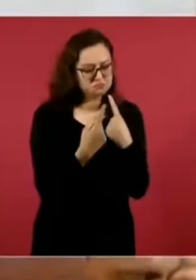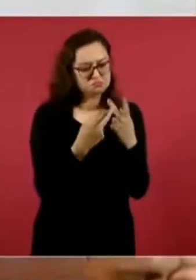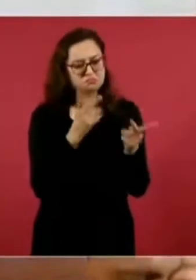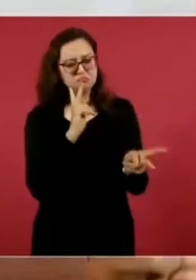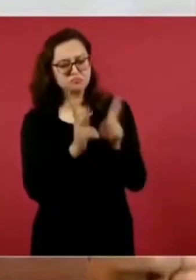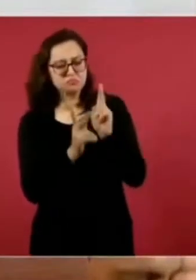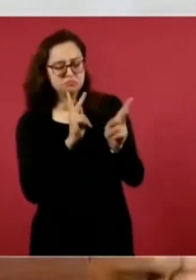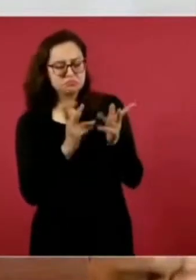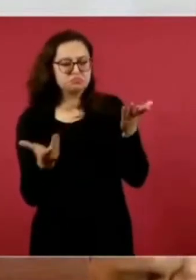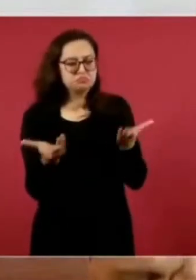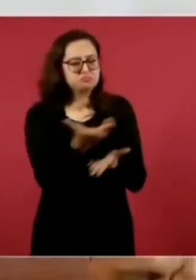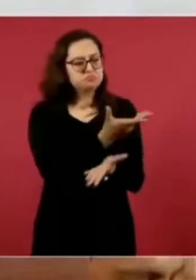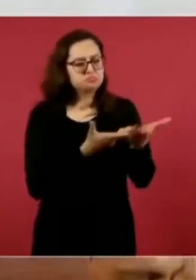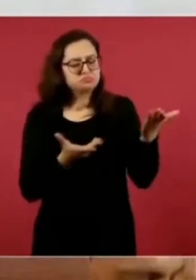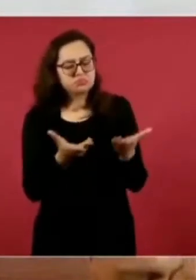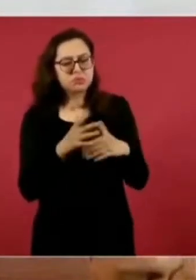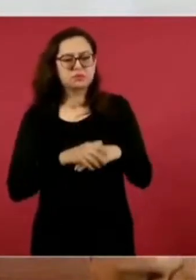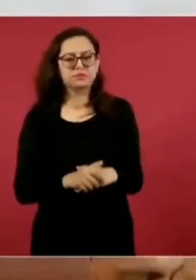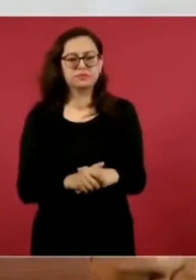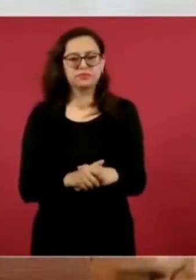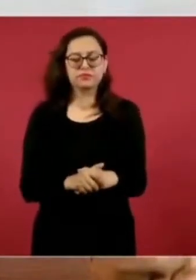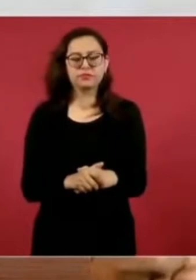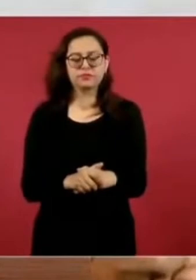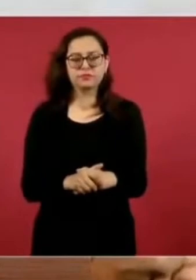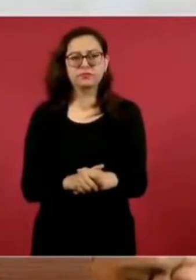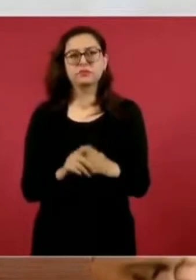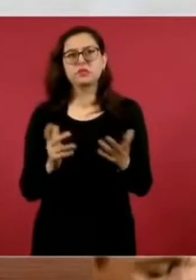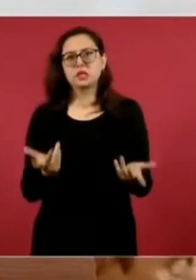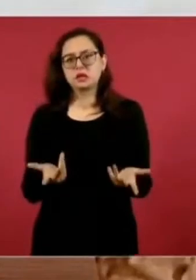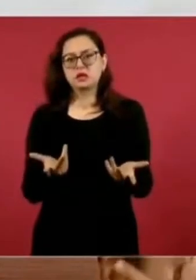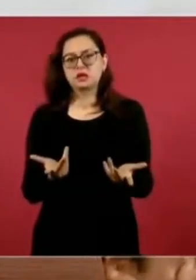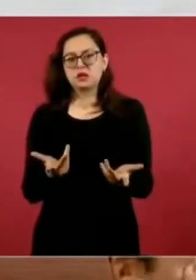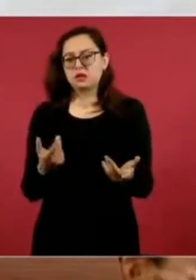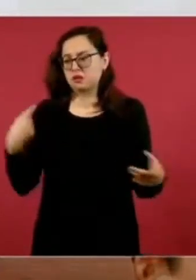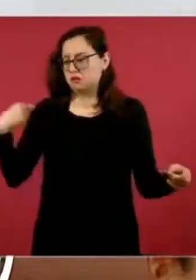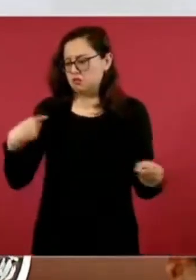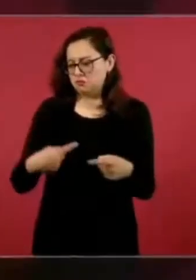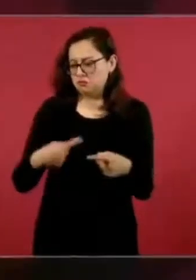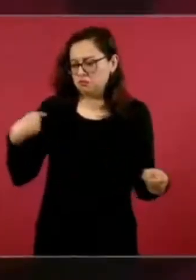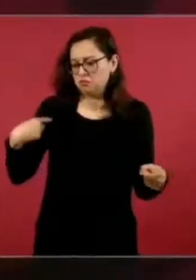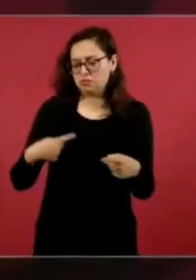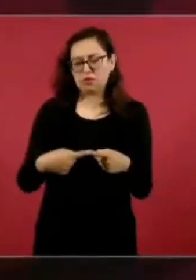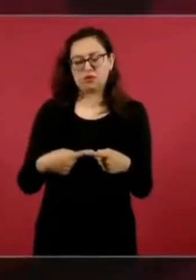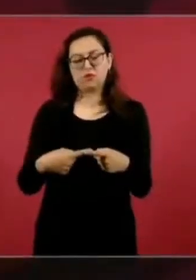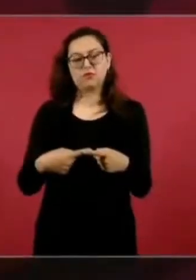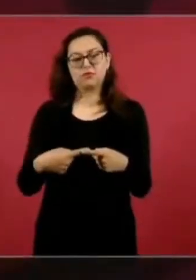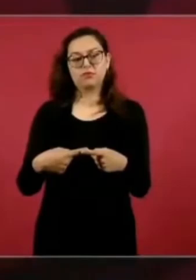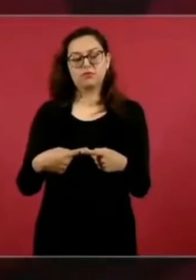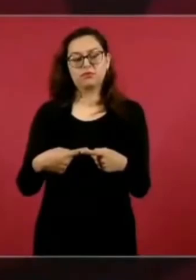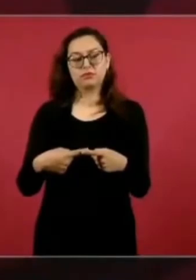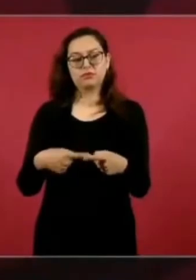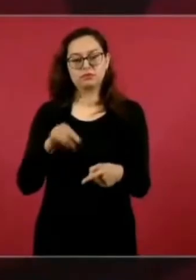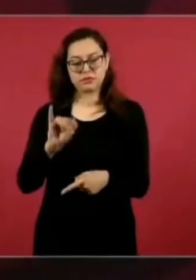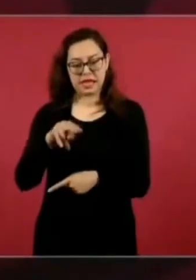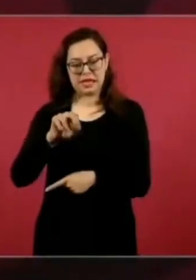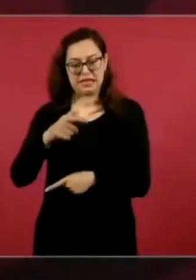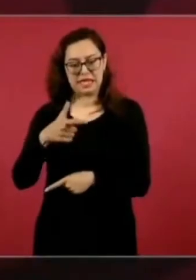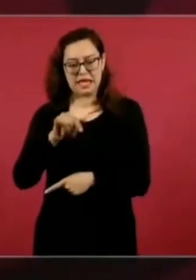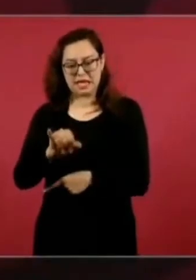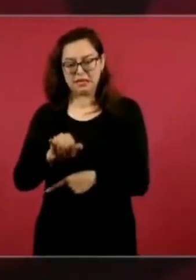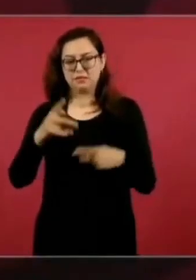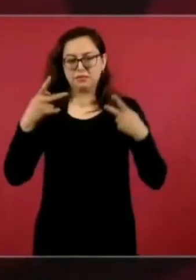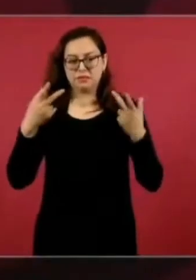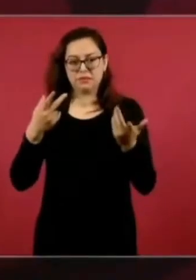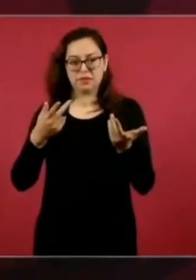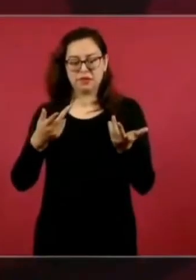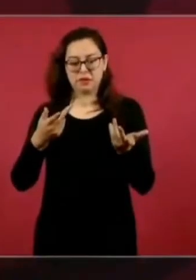sobre inseguridad en el último reporte del Inegi en